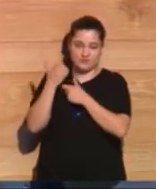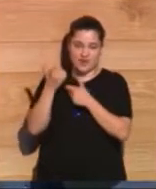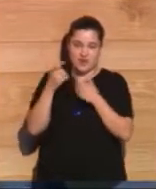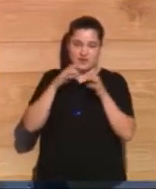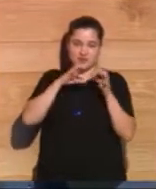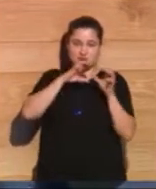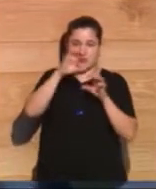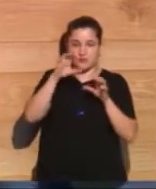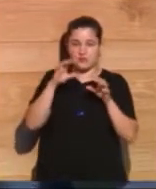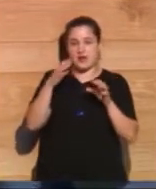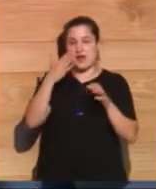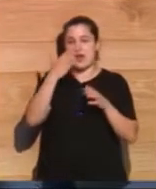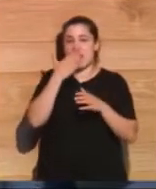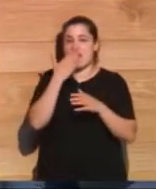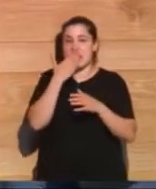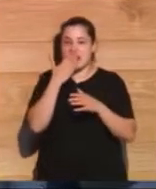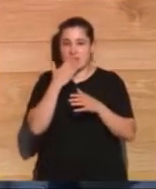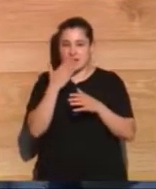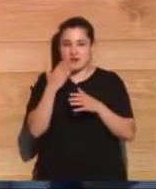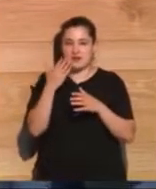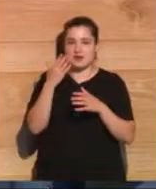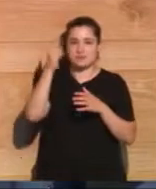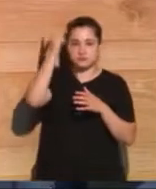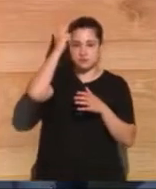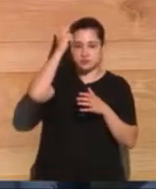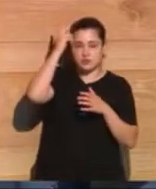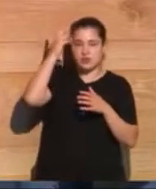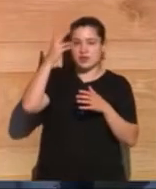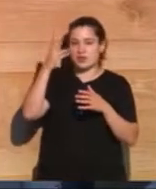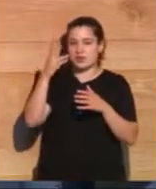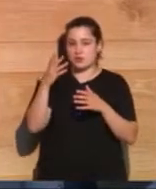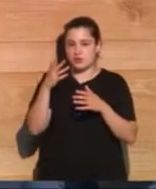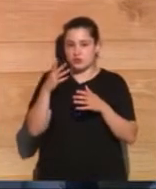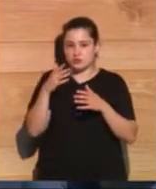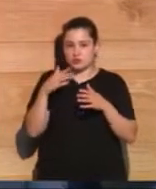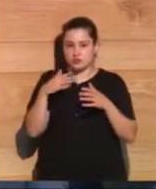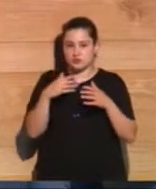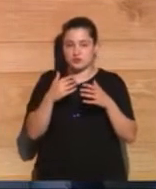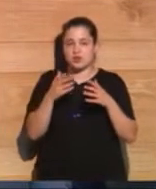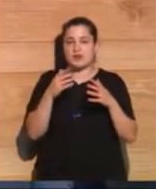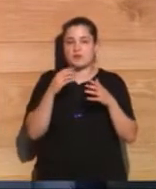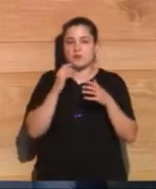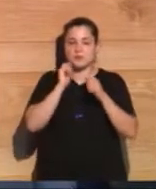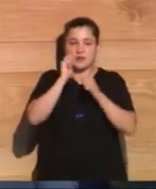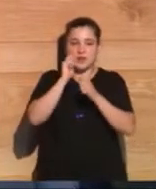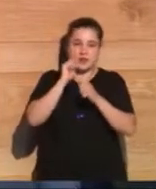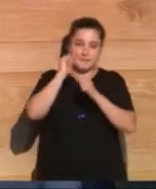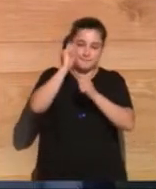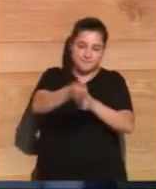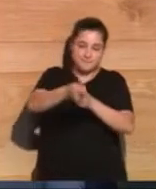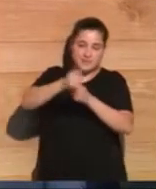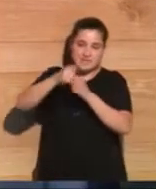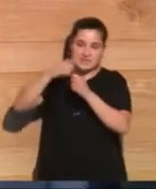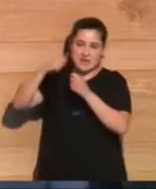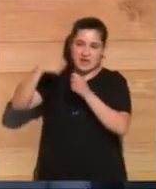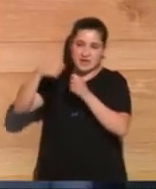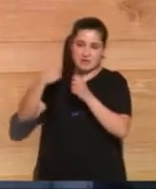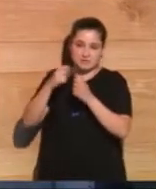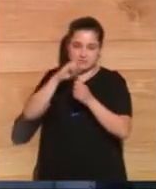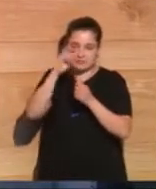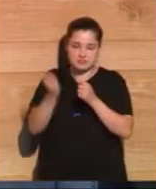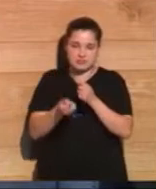comunidades indígenas, que está en los bancos de pesca, que está en las comunidades de regantes, era algo que